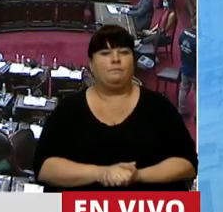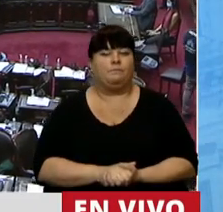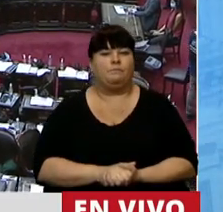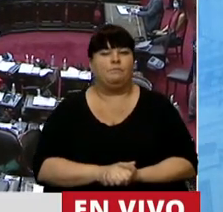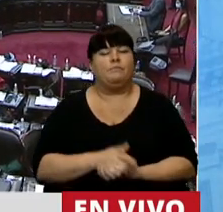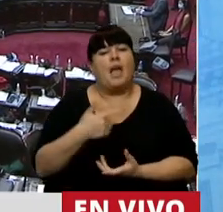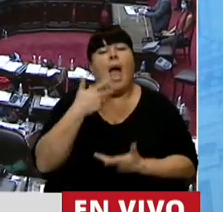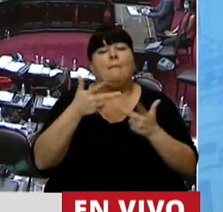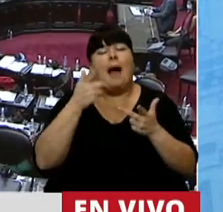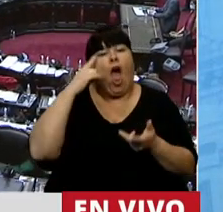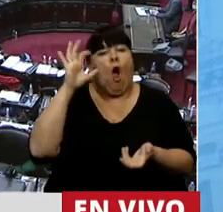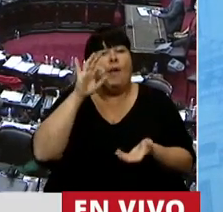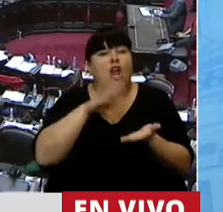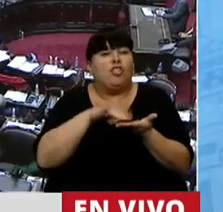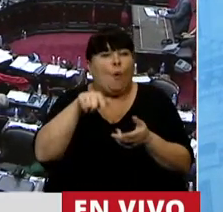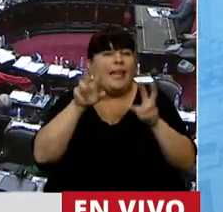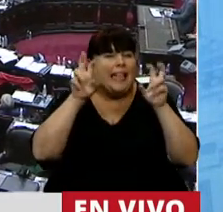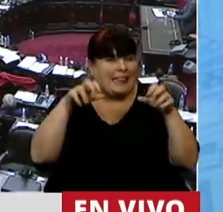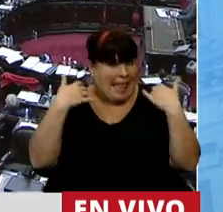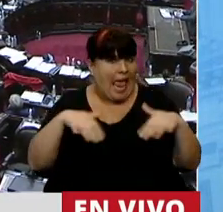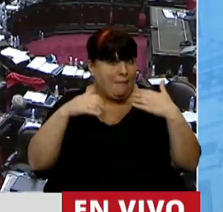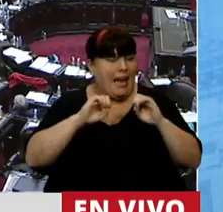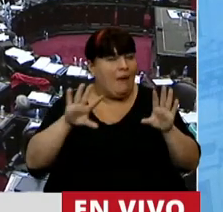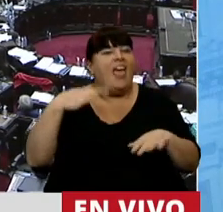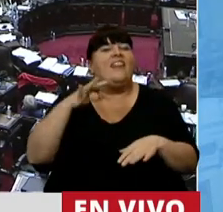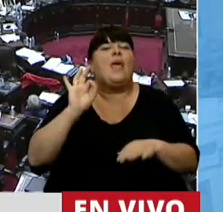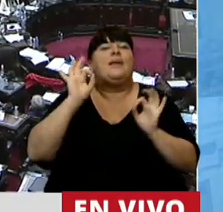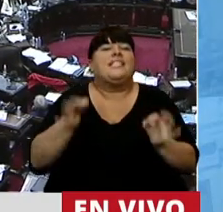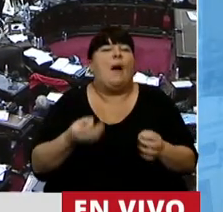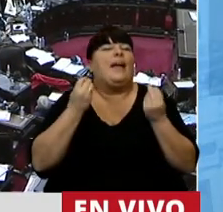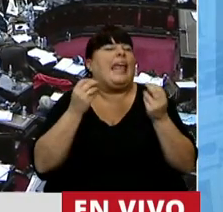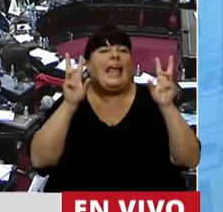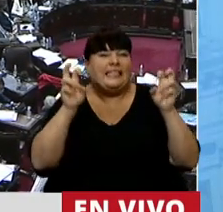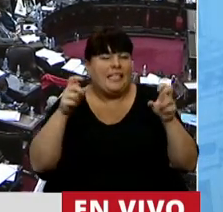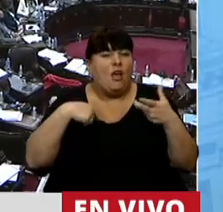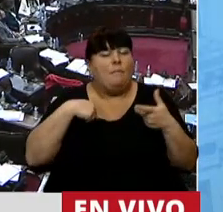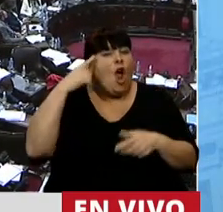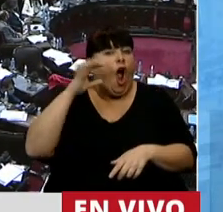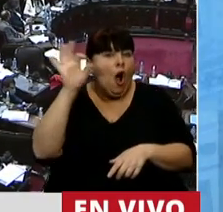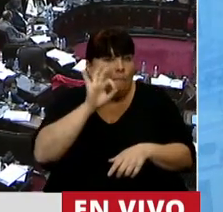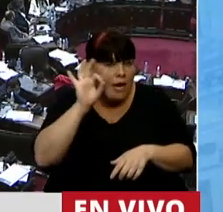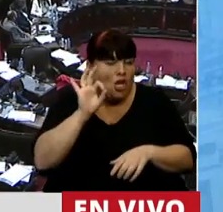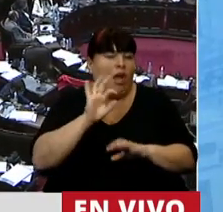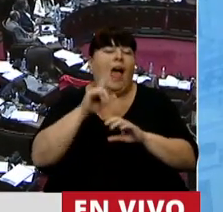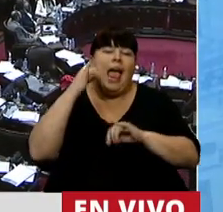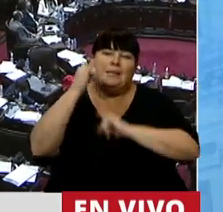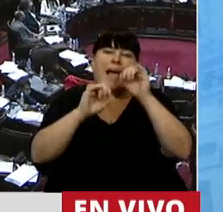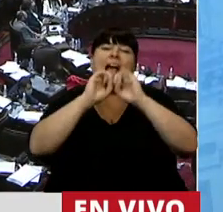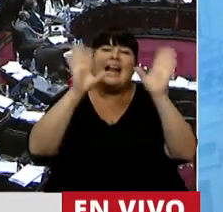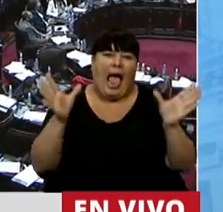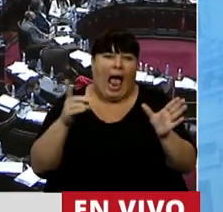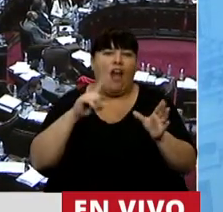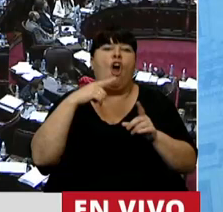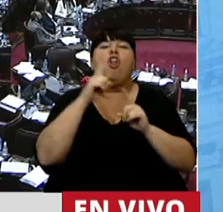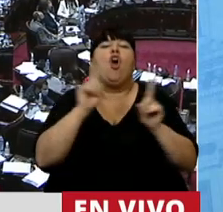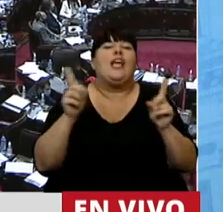Para opinar de este candente tema hay que entender de qué se trata y a mi modo de ver dejar claro de qué no